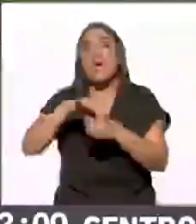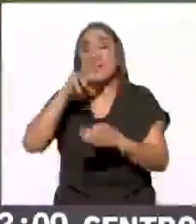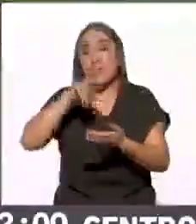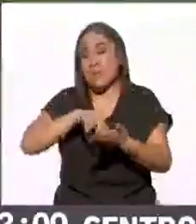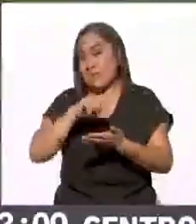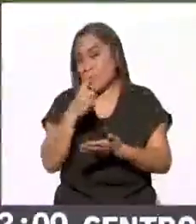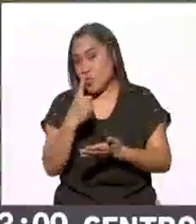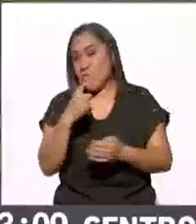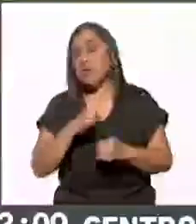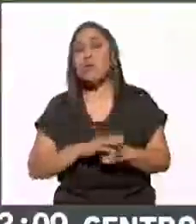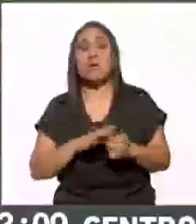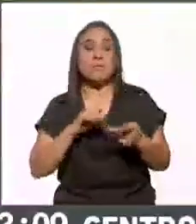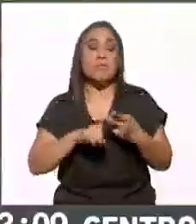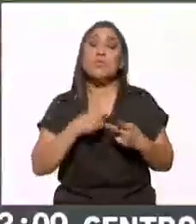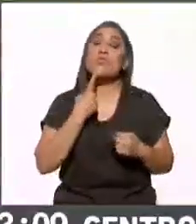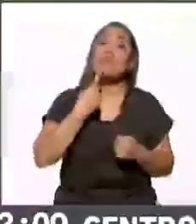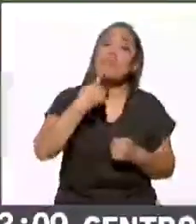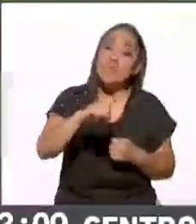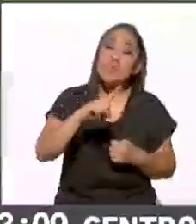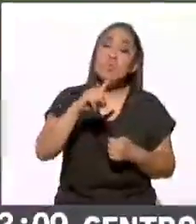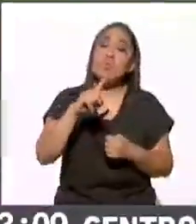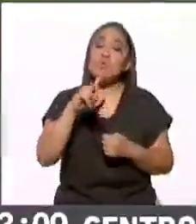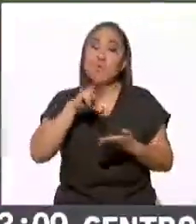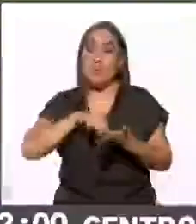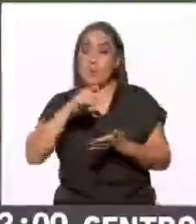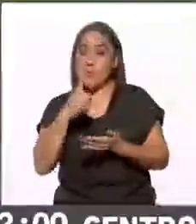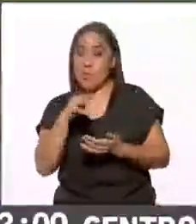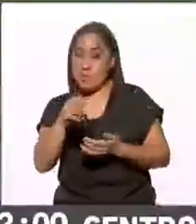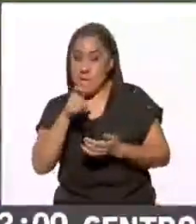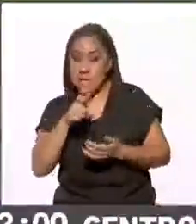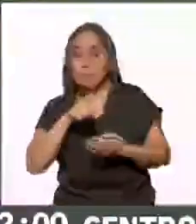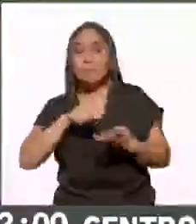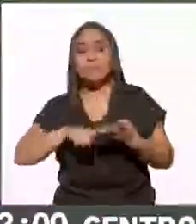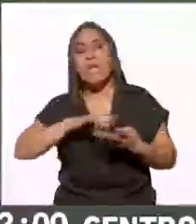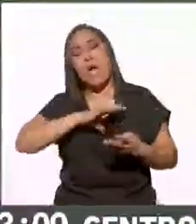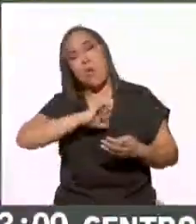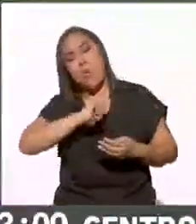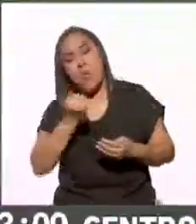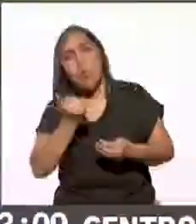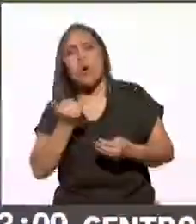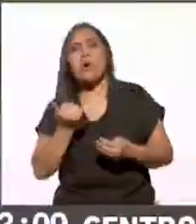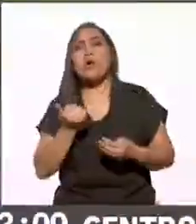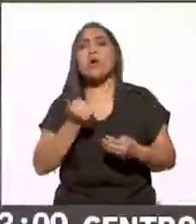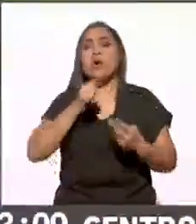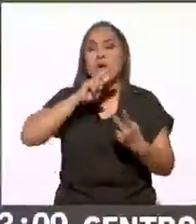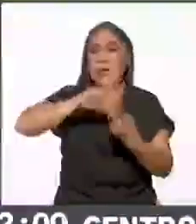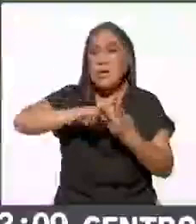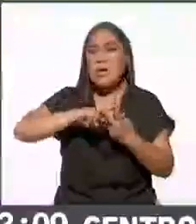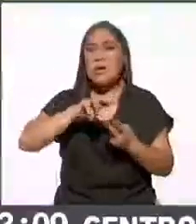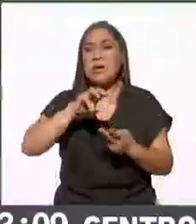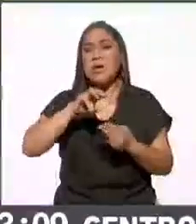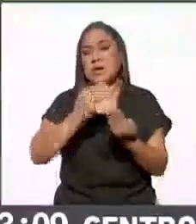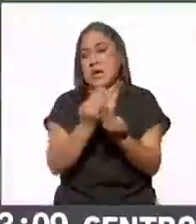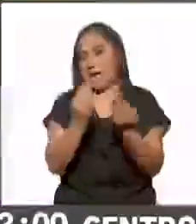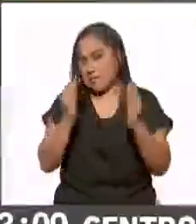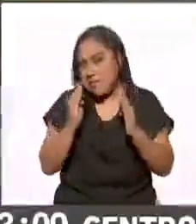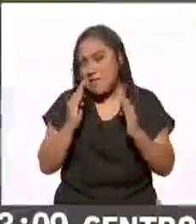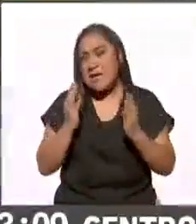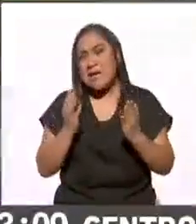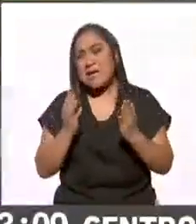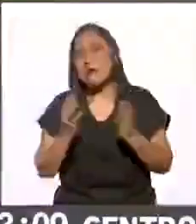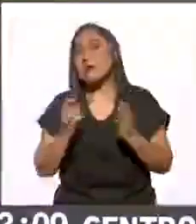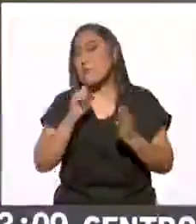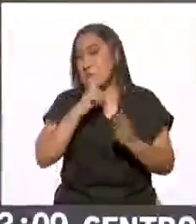denuncia 2021MX, algunos trending topics muy generales como hashtag casillas, por ejemplo, donde